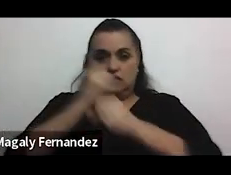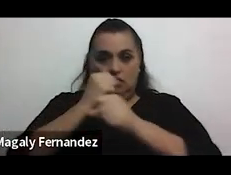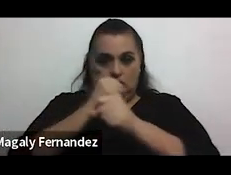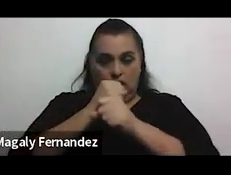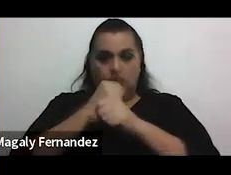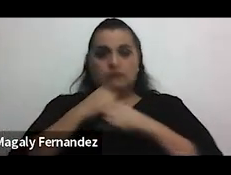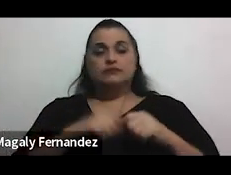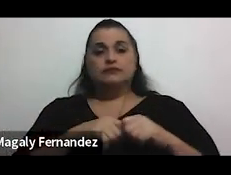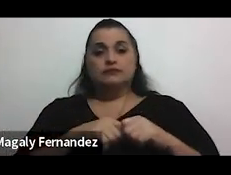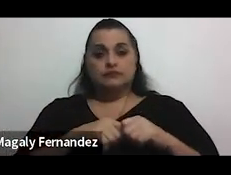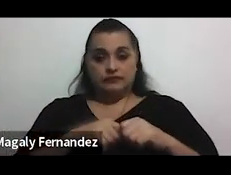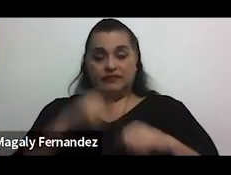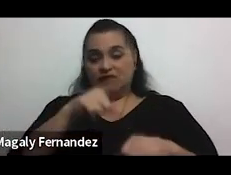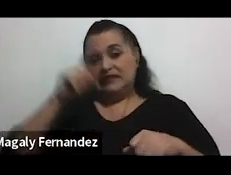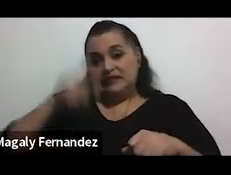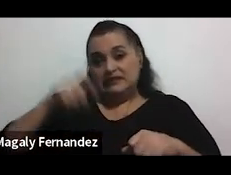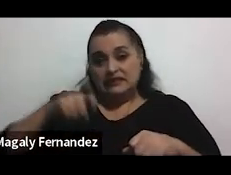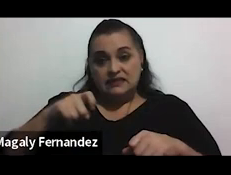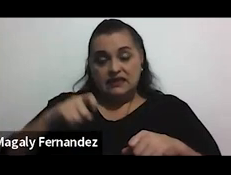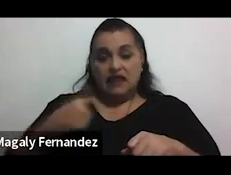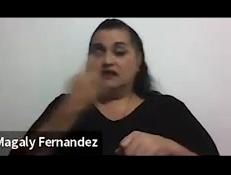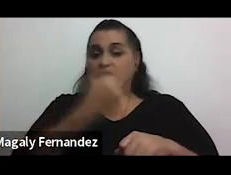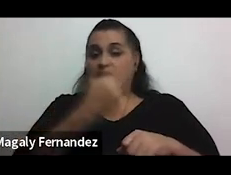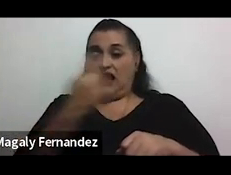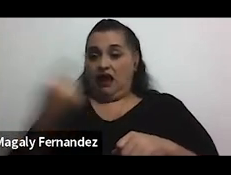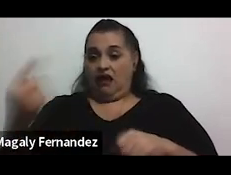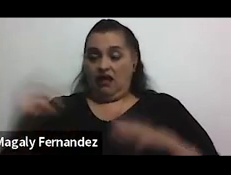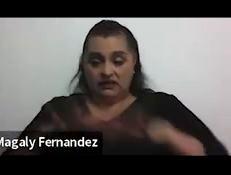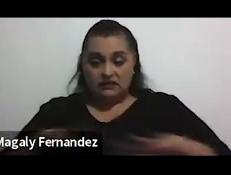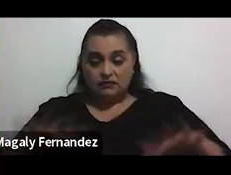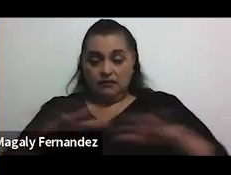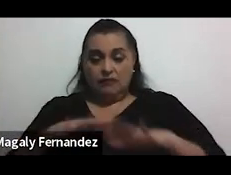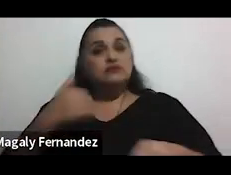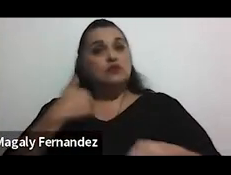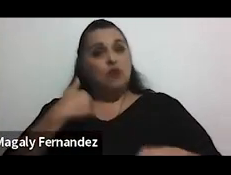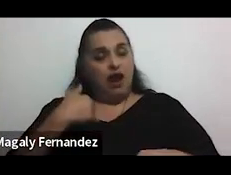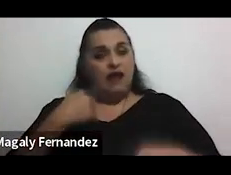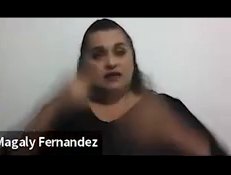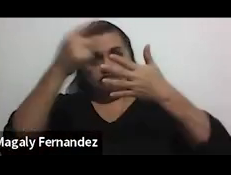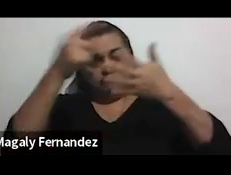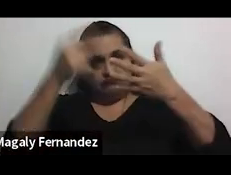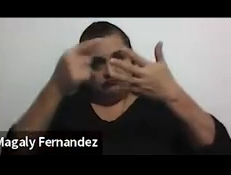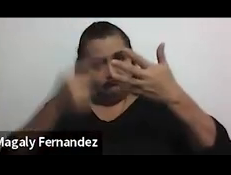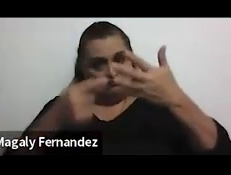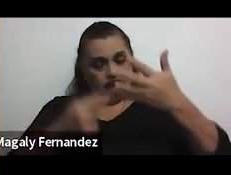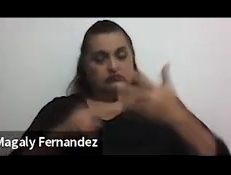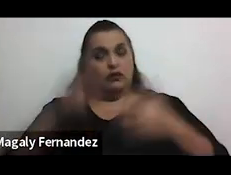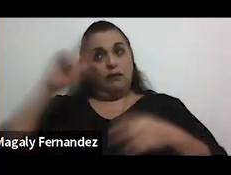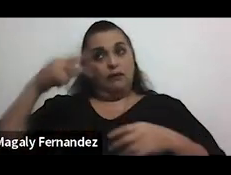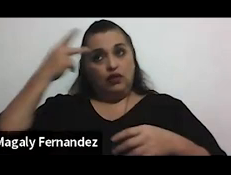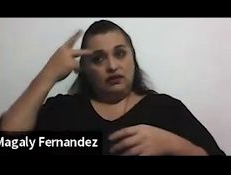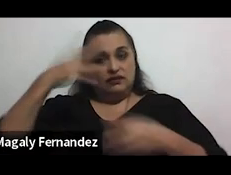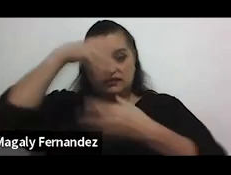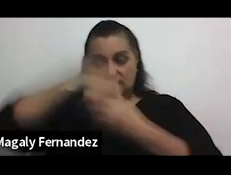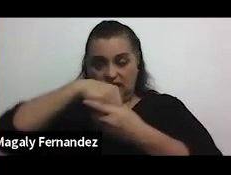necesidad de que en cada espacio laboral hayan una serie de políticas internas